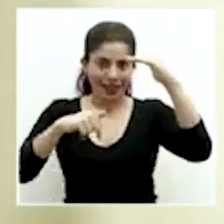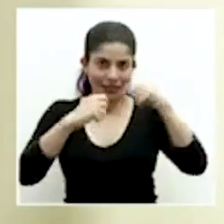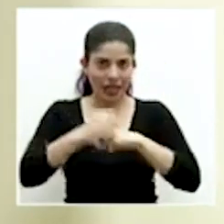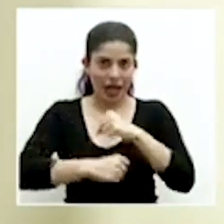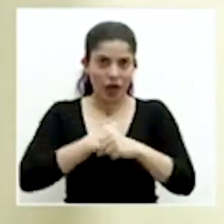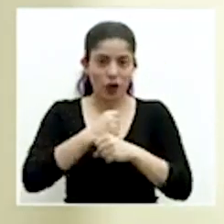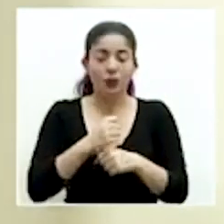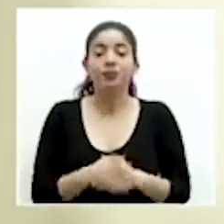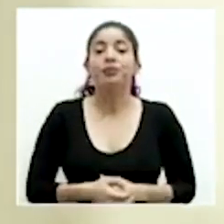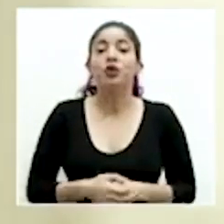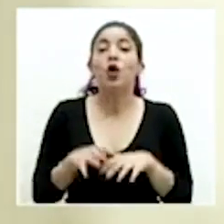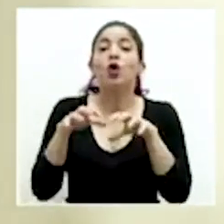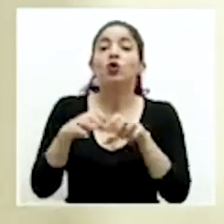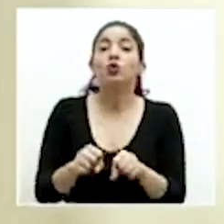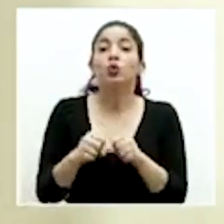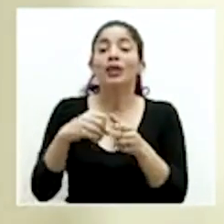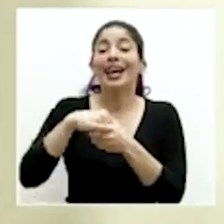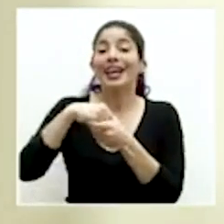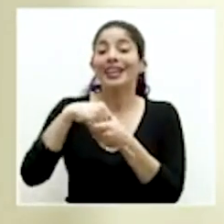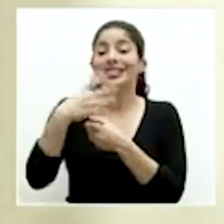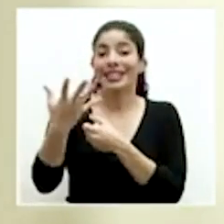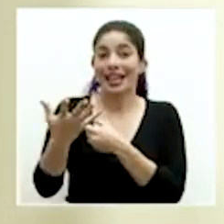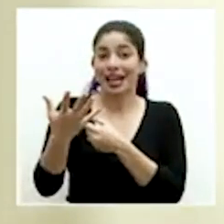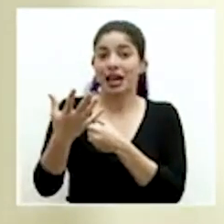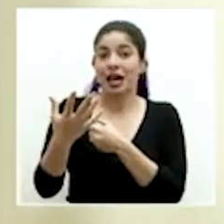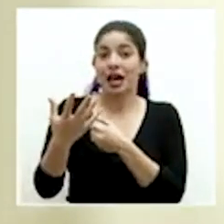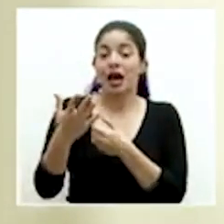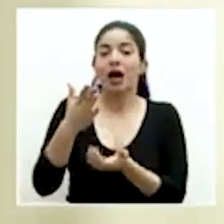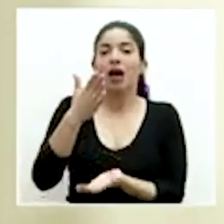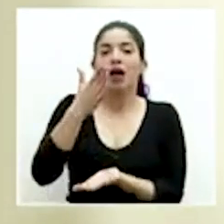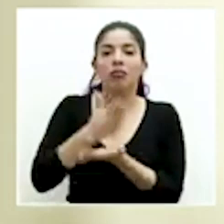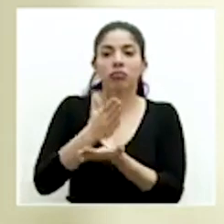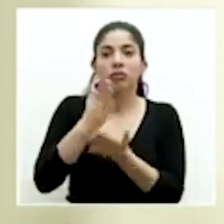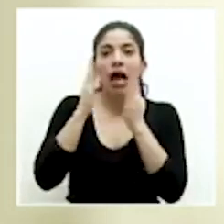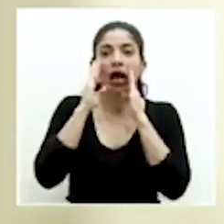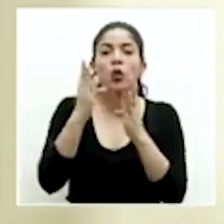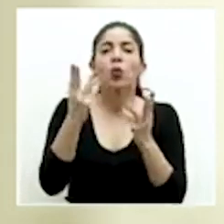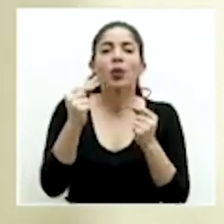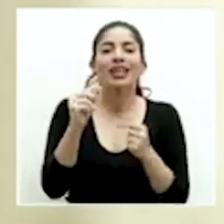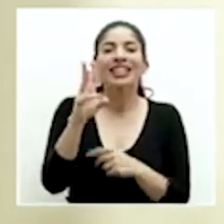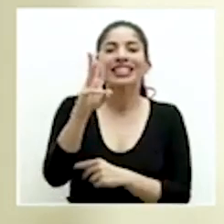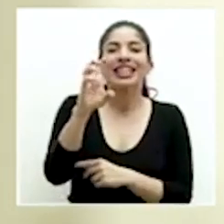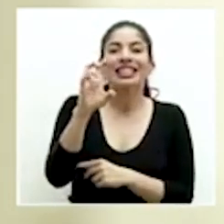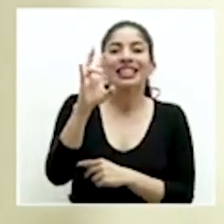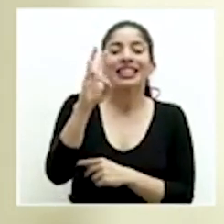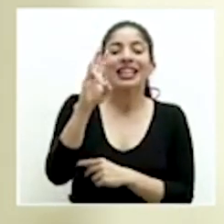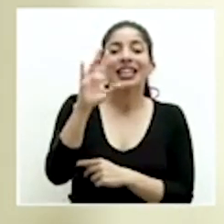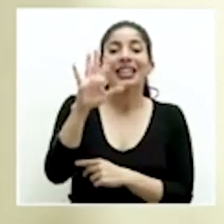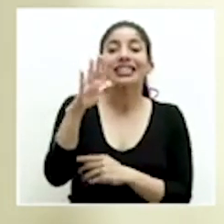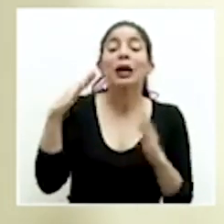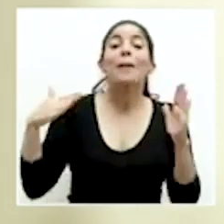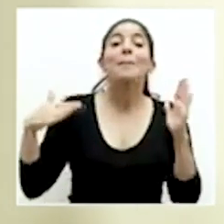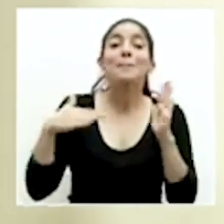En consulta externa, se han dejado de dar 675